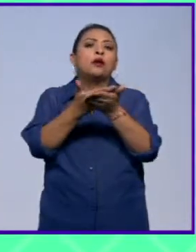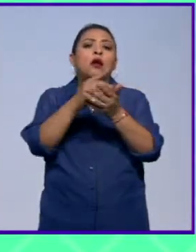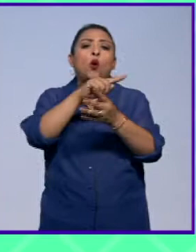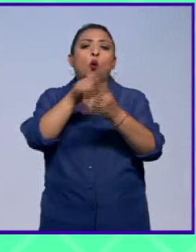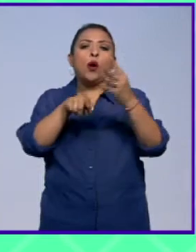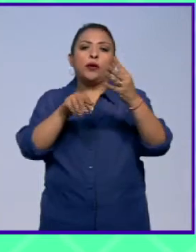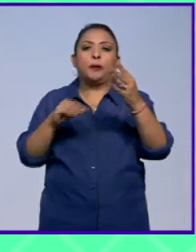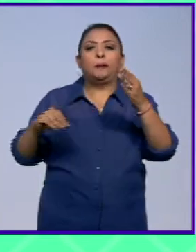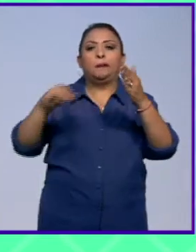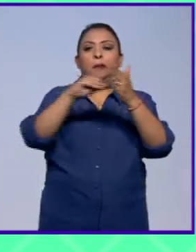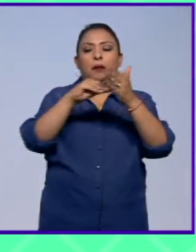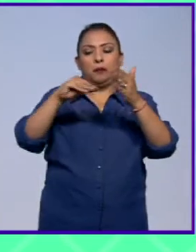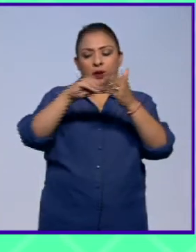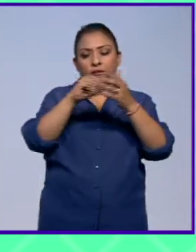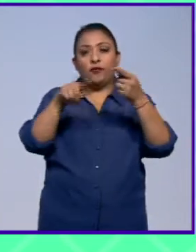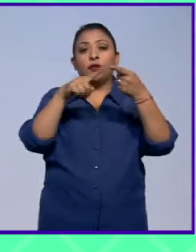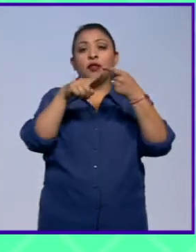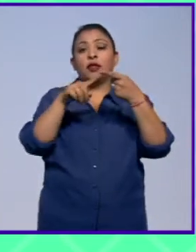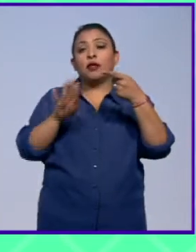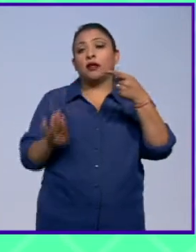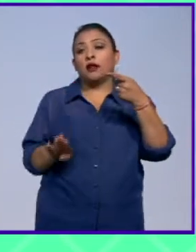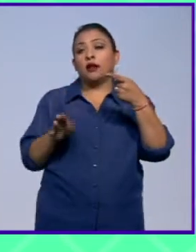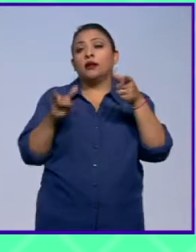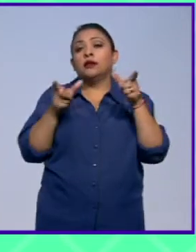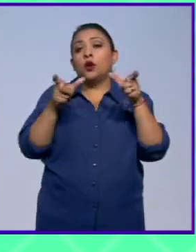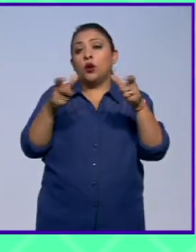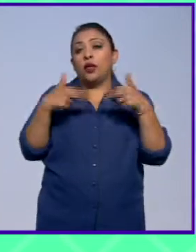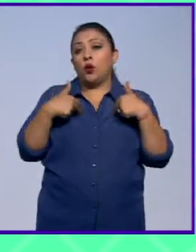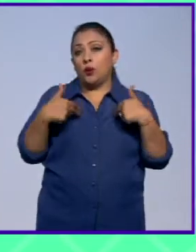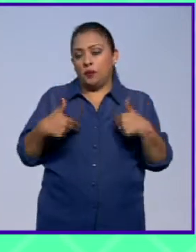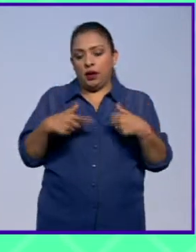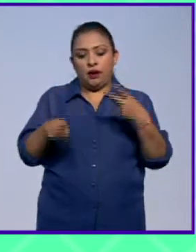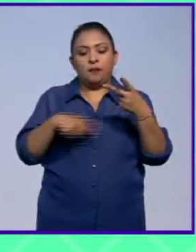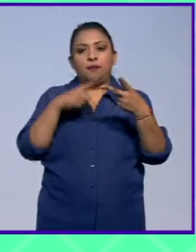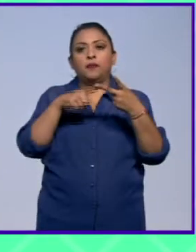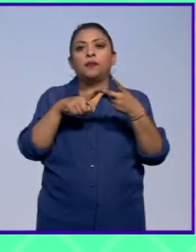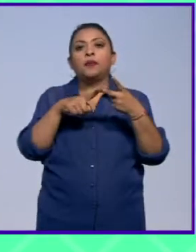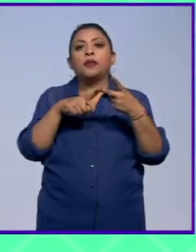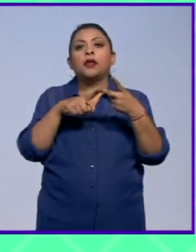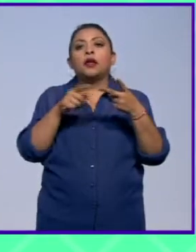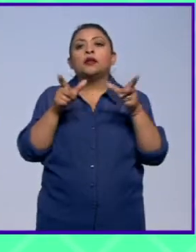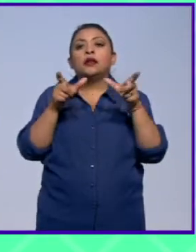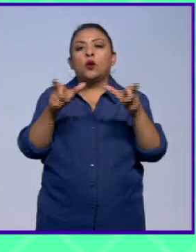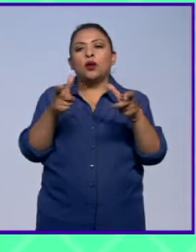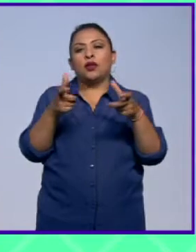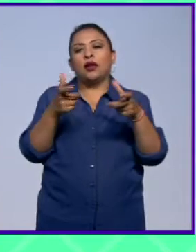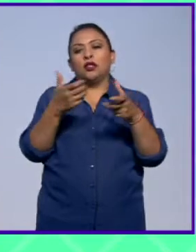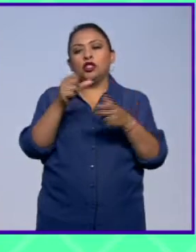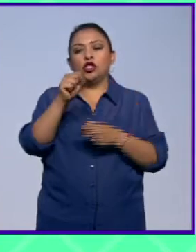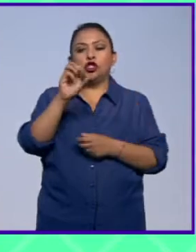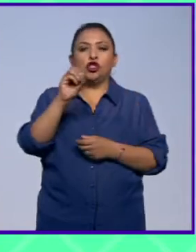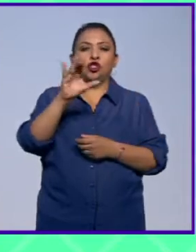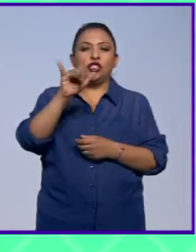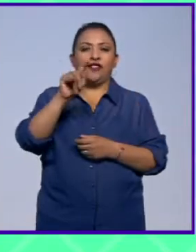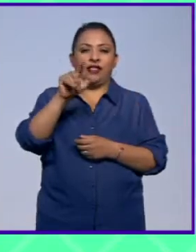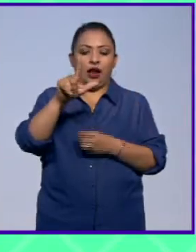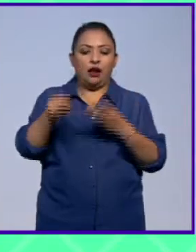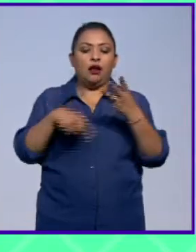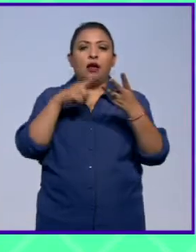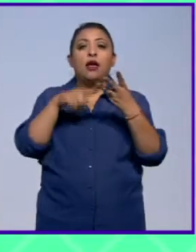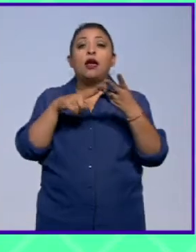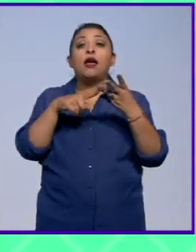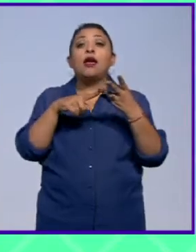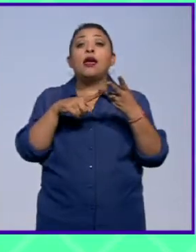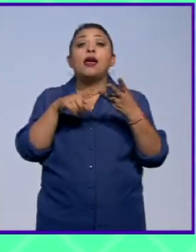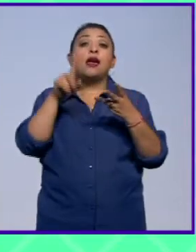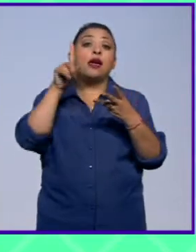cuatro más que son el factor de seguridad humana, el factor de seguridad societal, el factor de